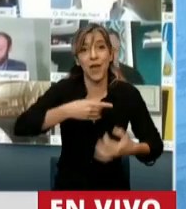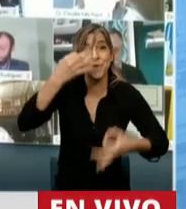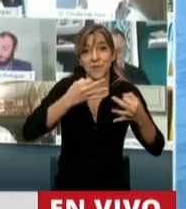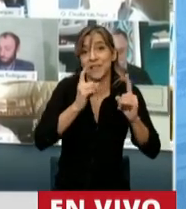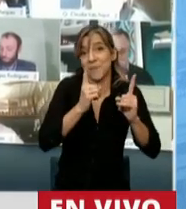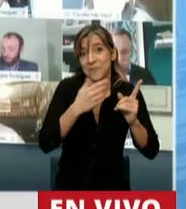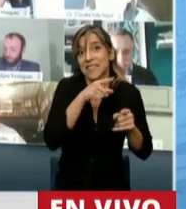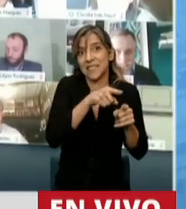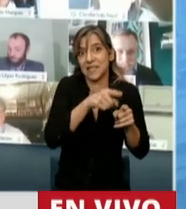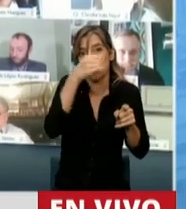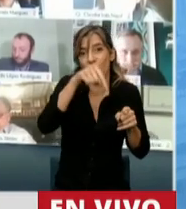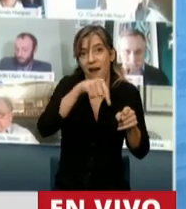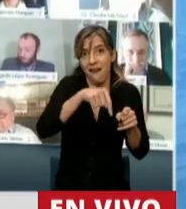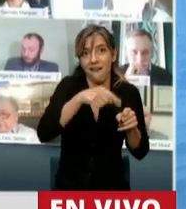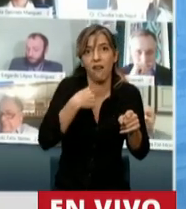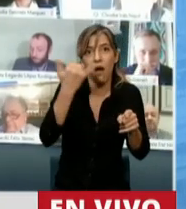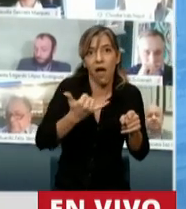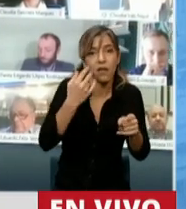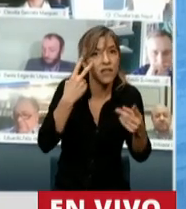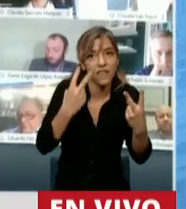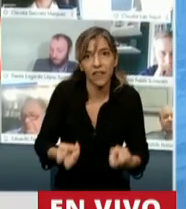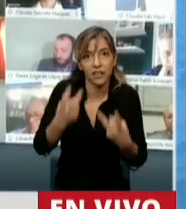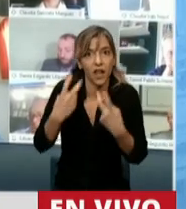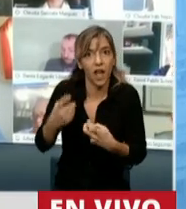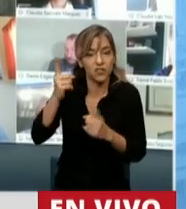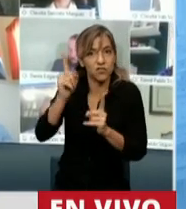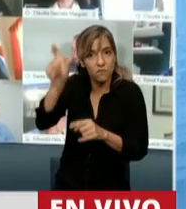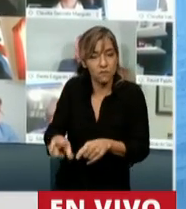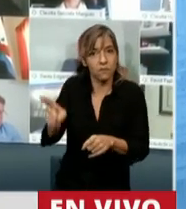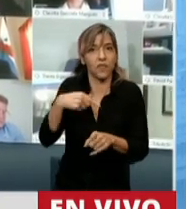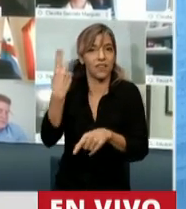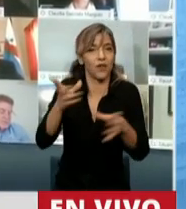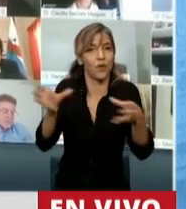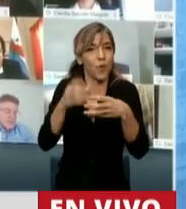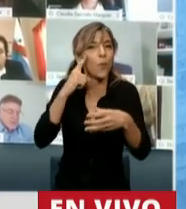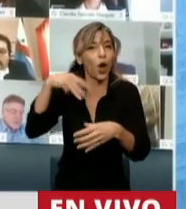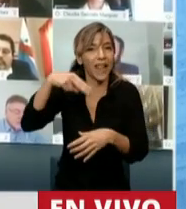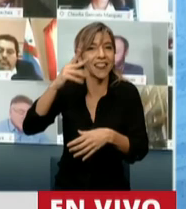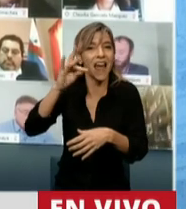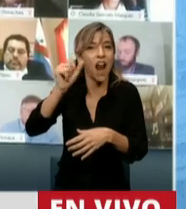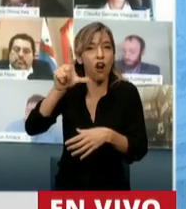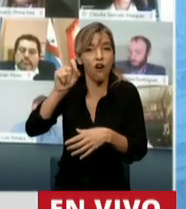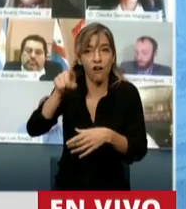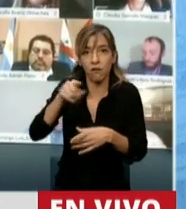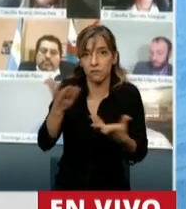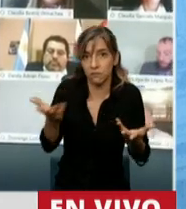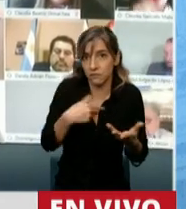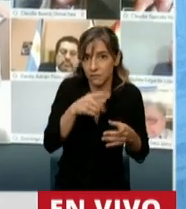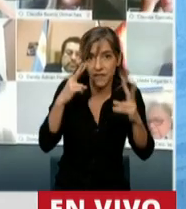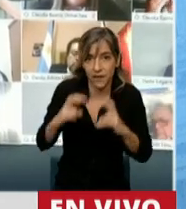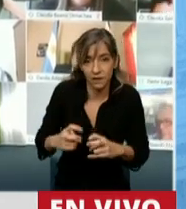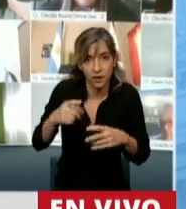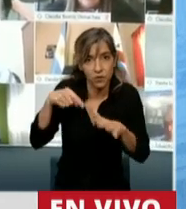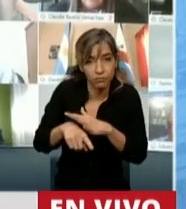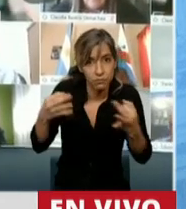la situación del Grupo Indalo y de Cristóbal López, señor Presidente. Esperemos, como bien se dijo acá, que a partir de que se